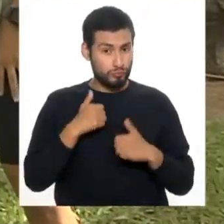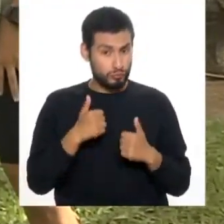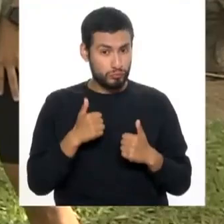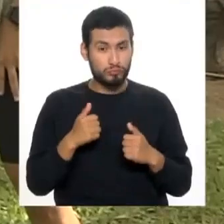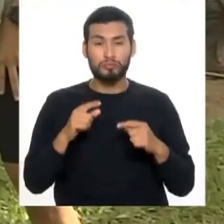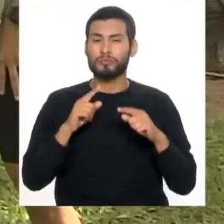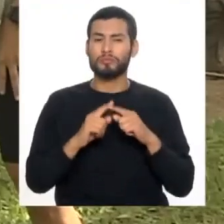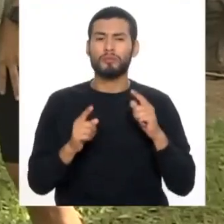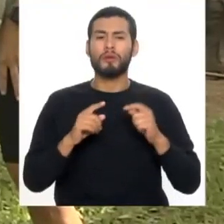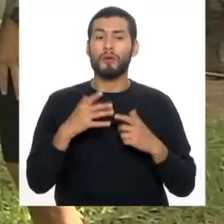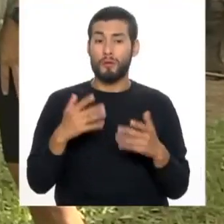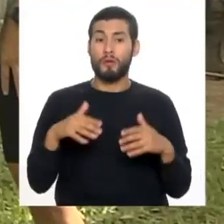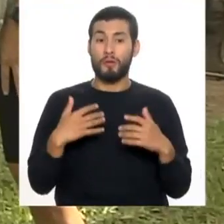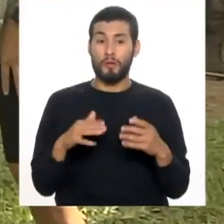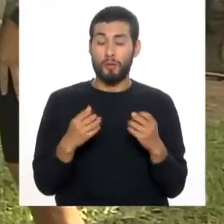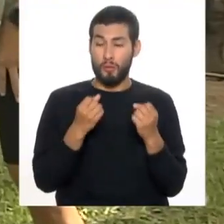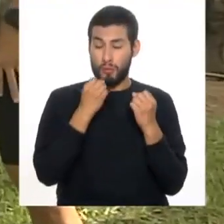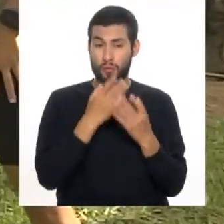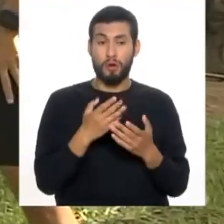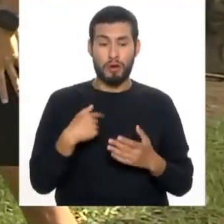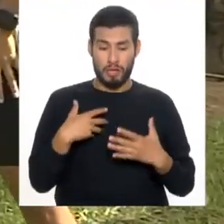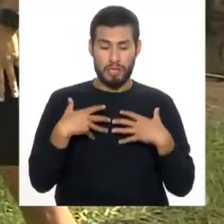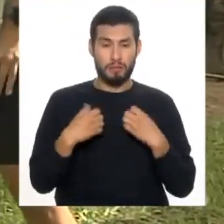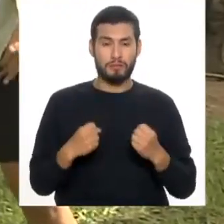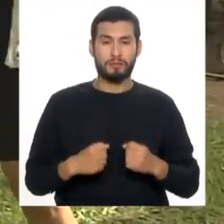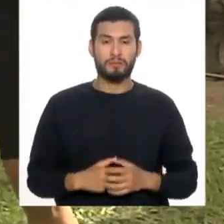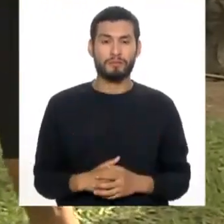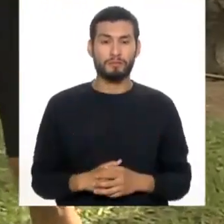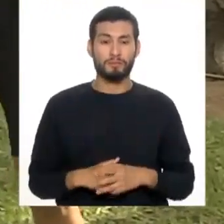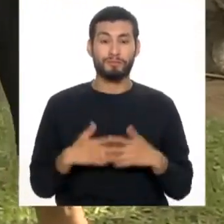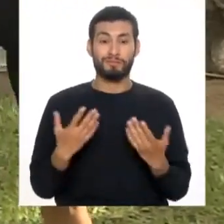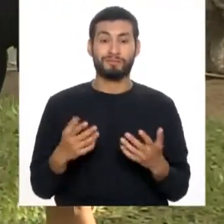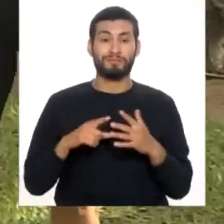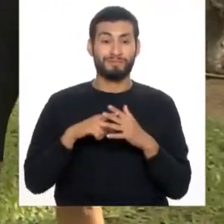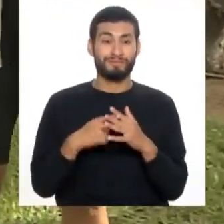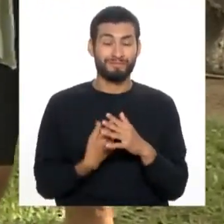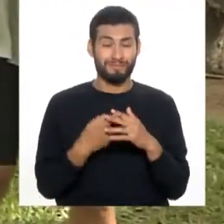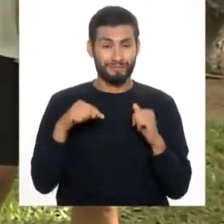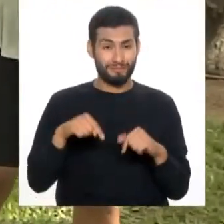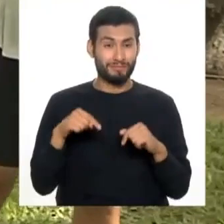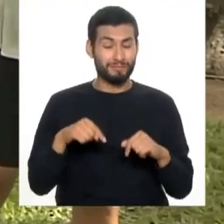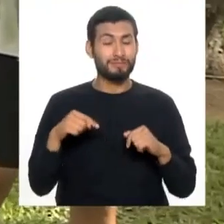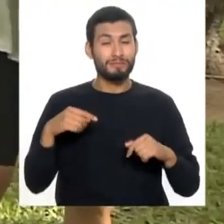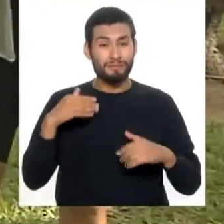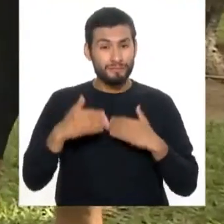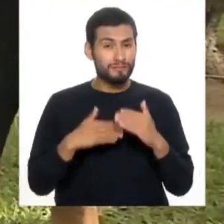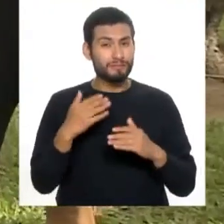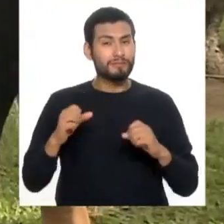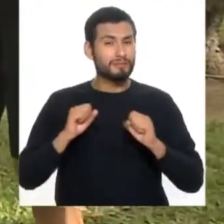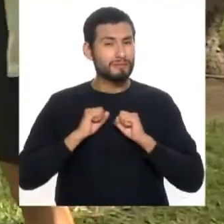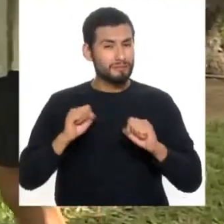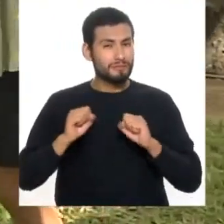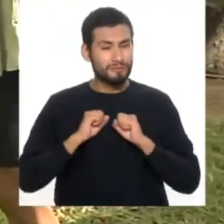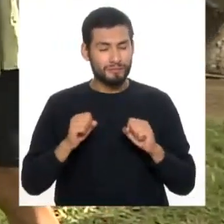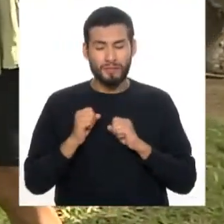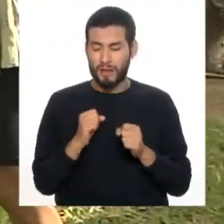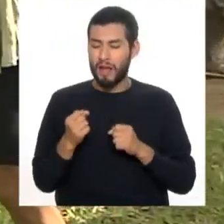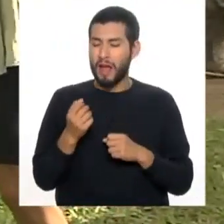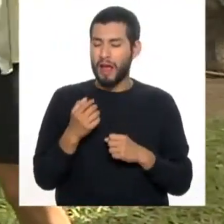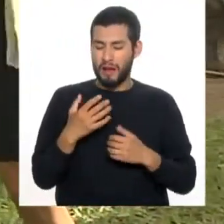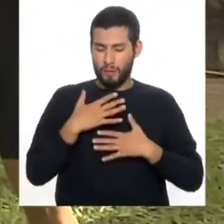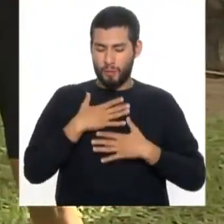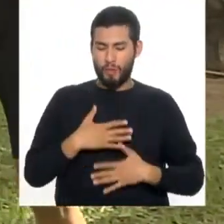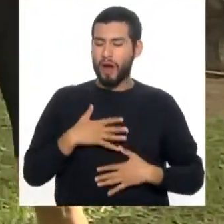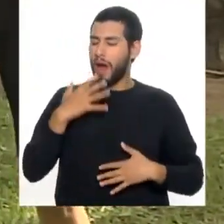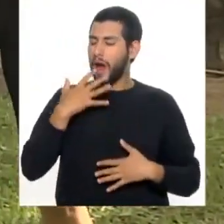va a ser muy bueno para nuestra salud. Entonces Magali, comenzamos esta pequeña rutina con unos ejercicios de calentamiento. Así